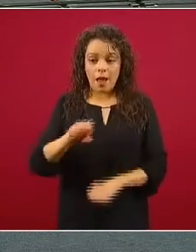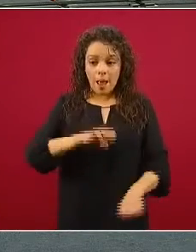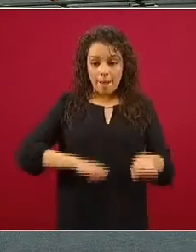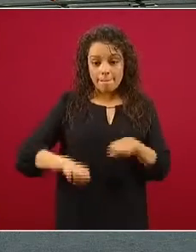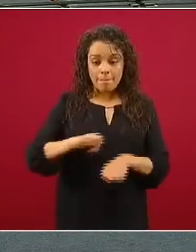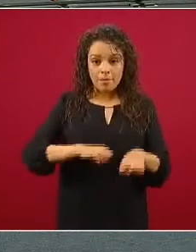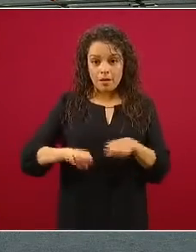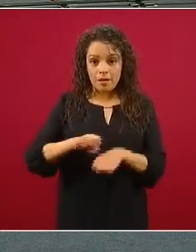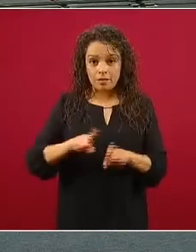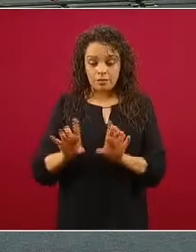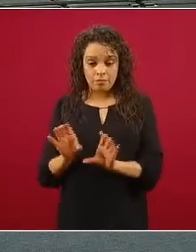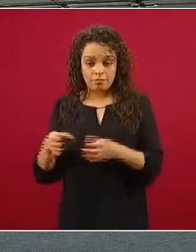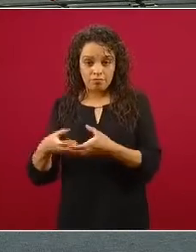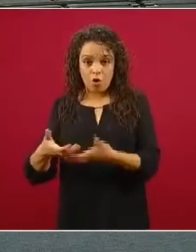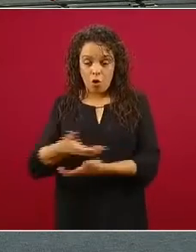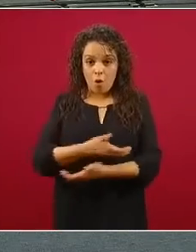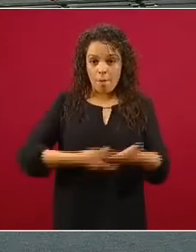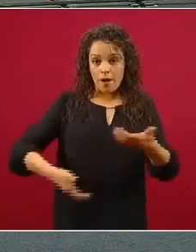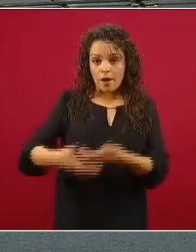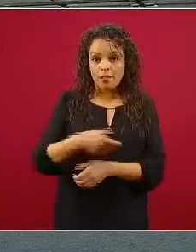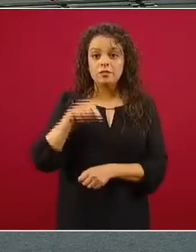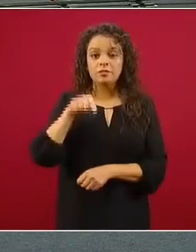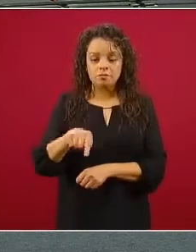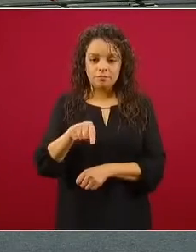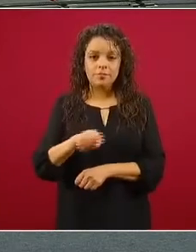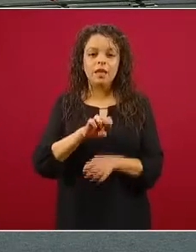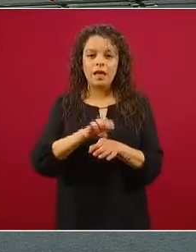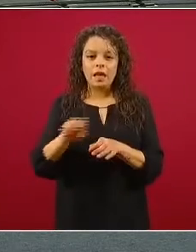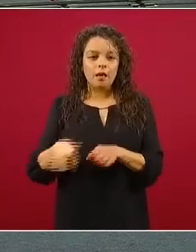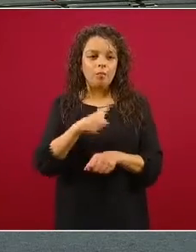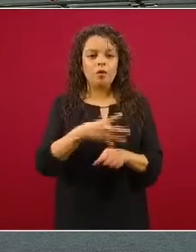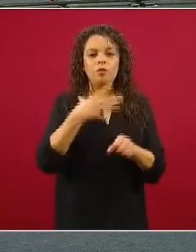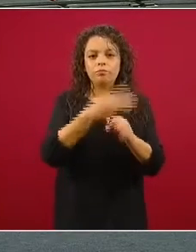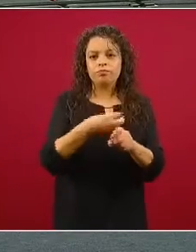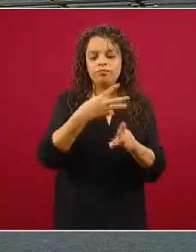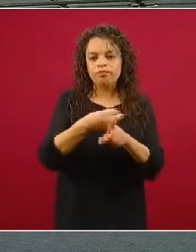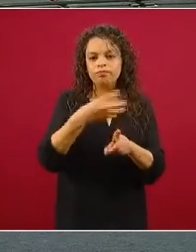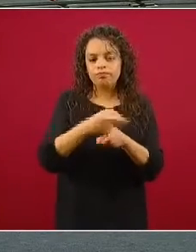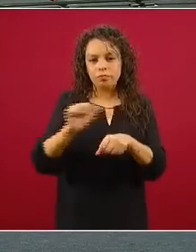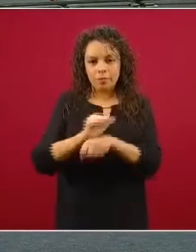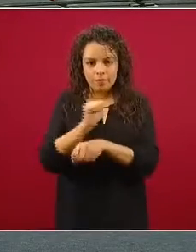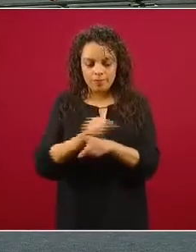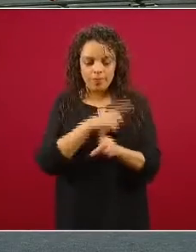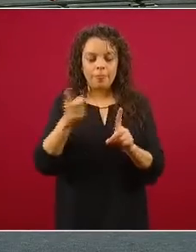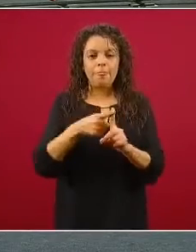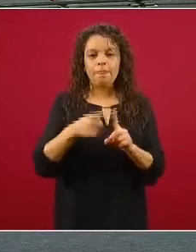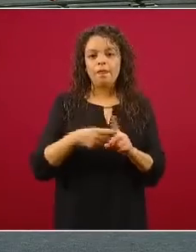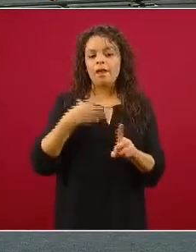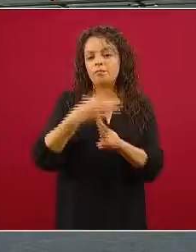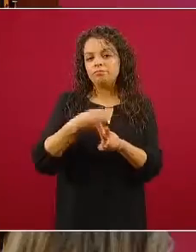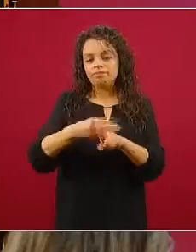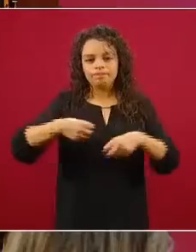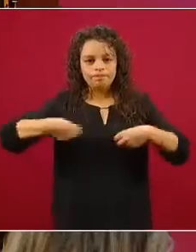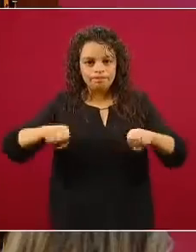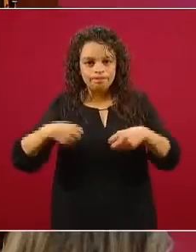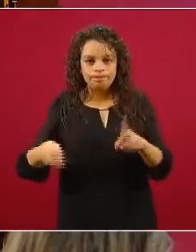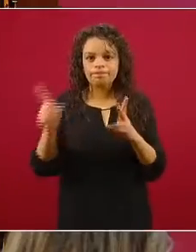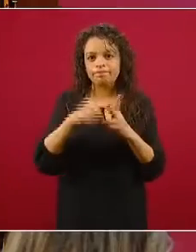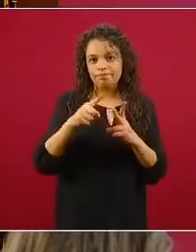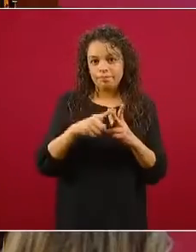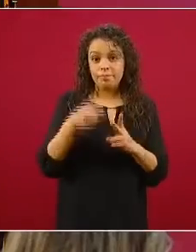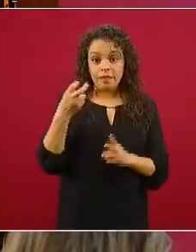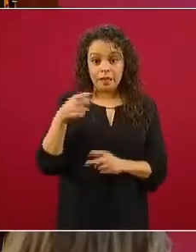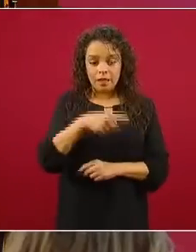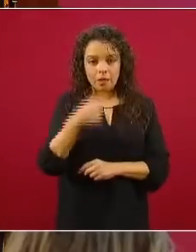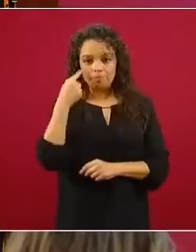impacto alto, el comercio al poder mayor, reparación de vehículos de motor y motocicletas. Ahí es donde nosotros ponemos el ojo para